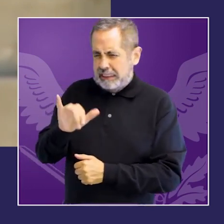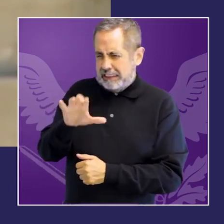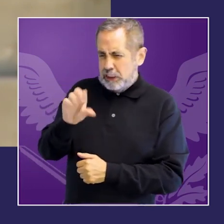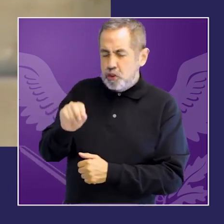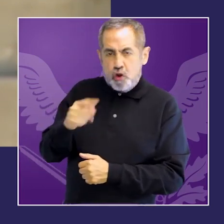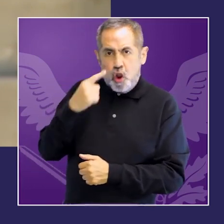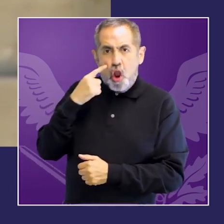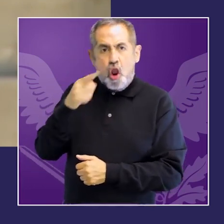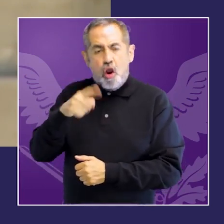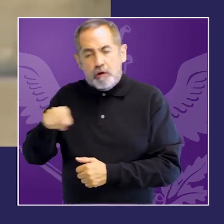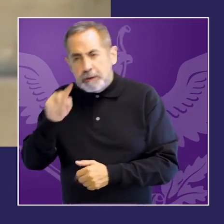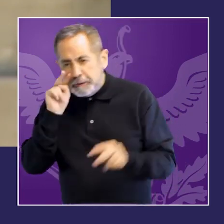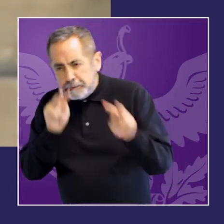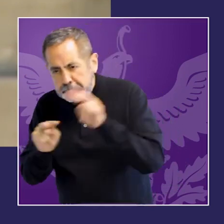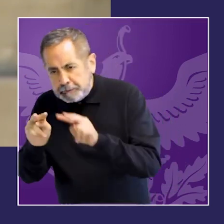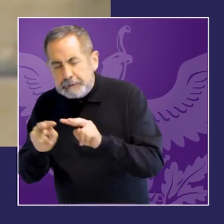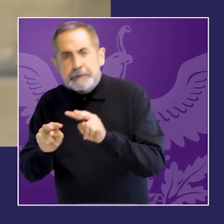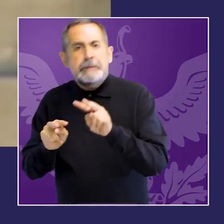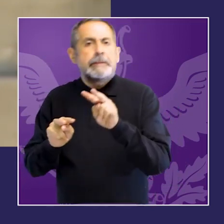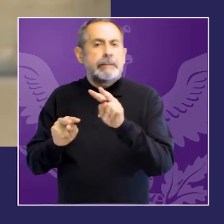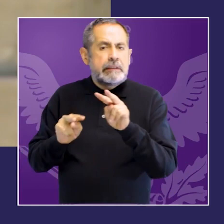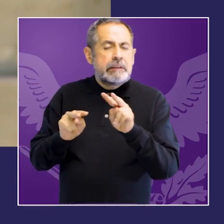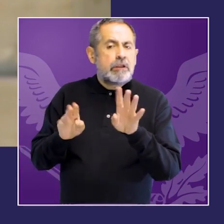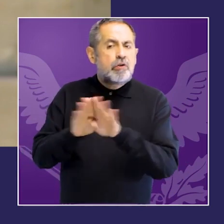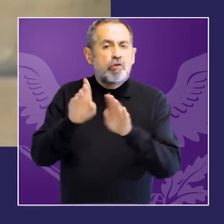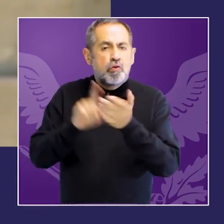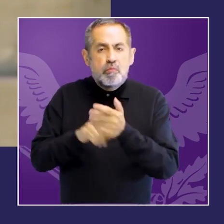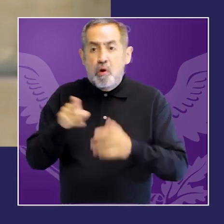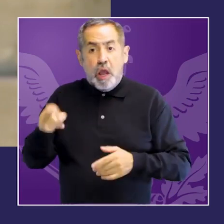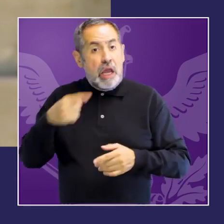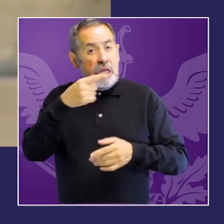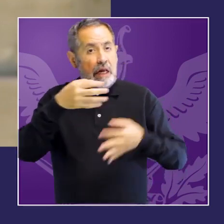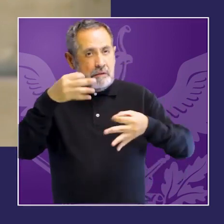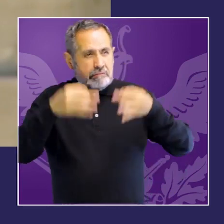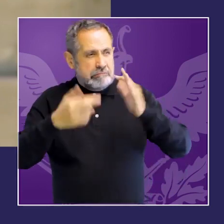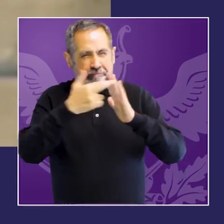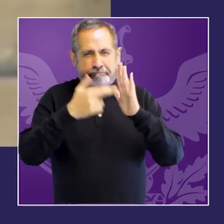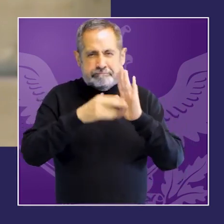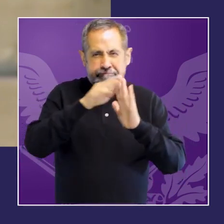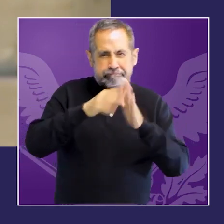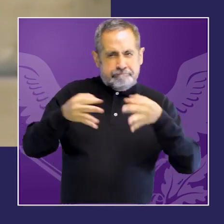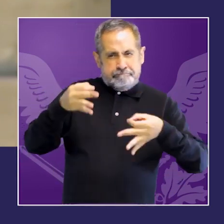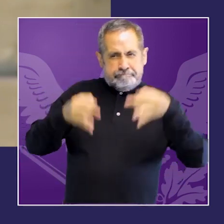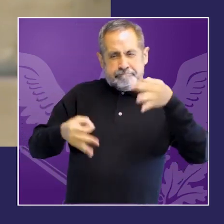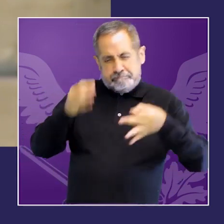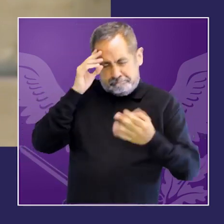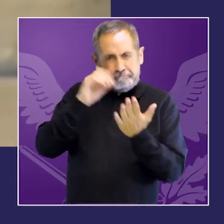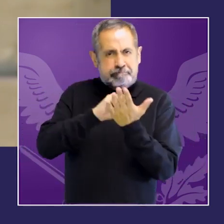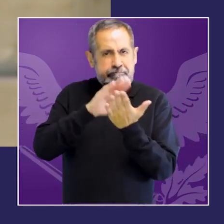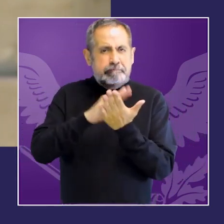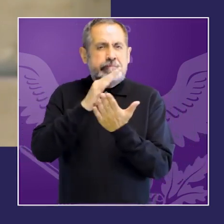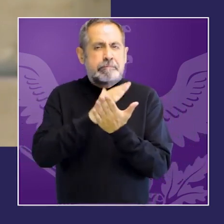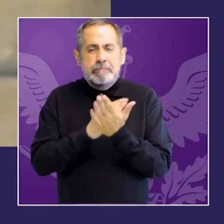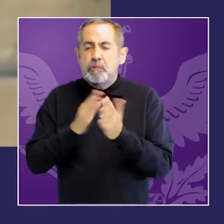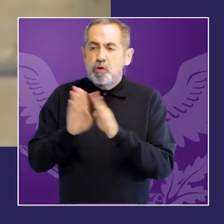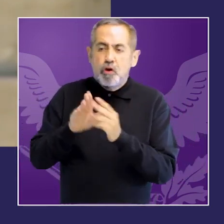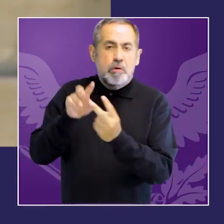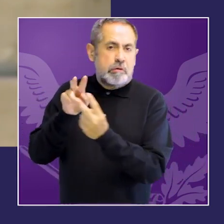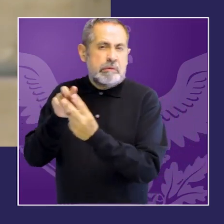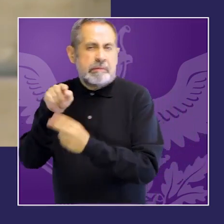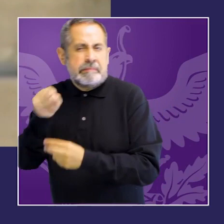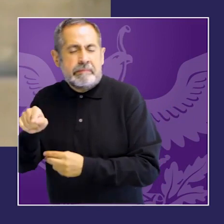Por ejemplo, incluyen la aplicación de características como socioeconómicas, discapacidad, condición migrante,